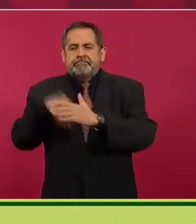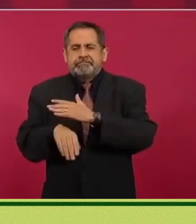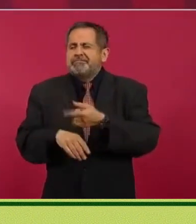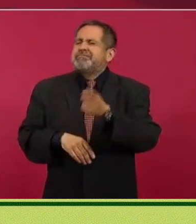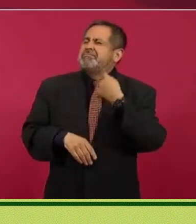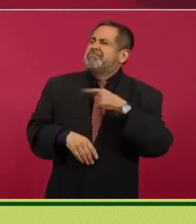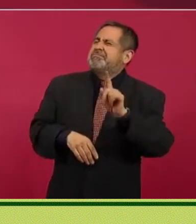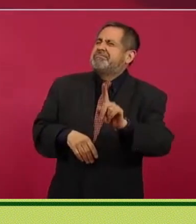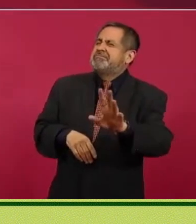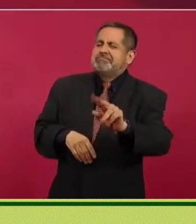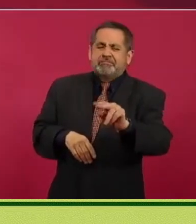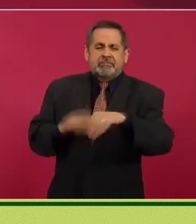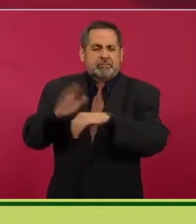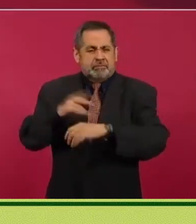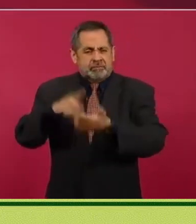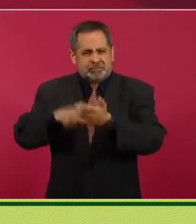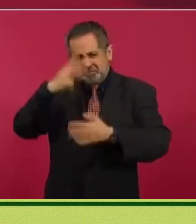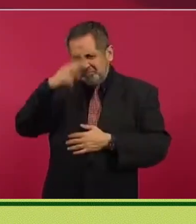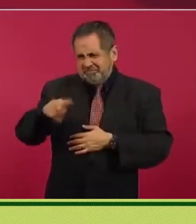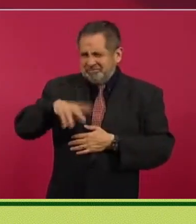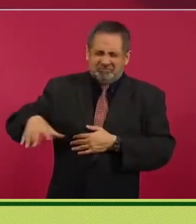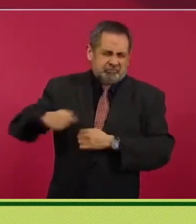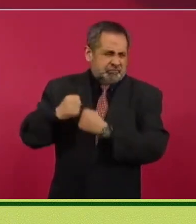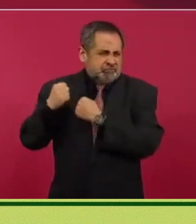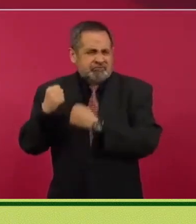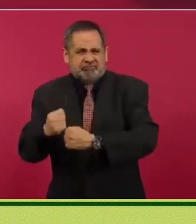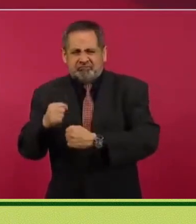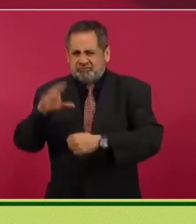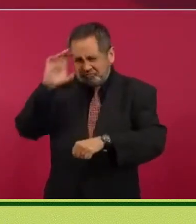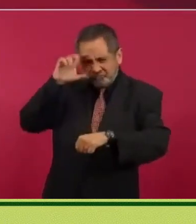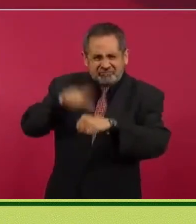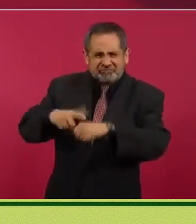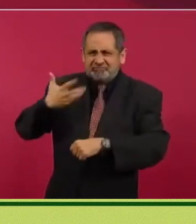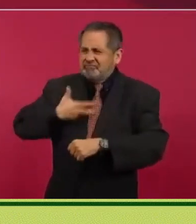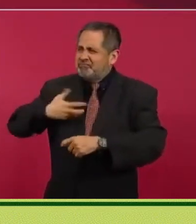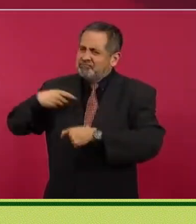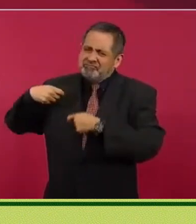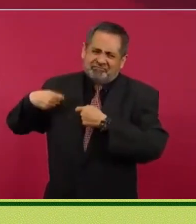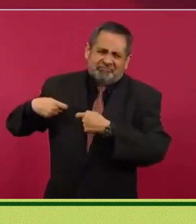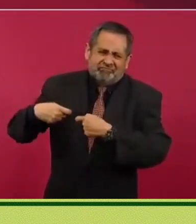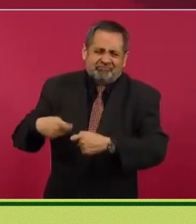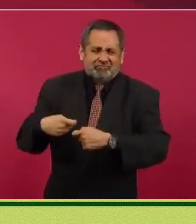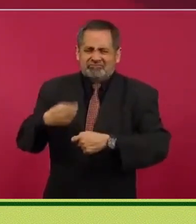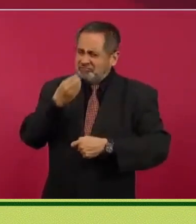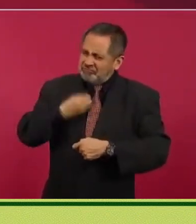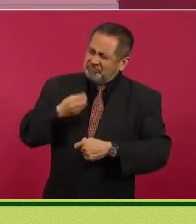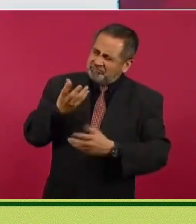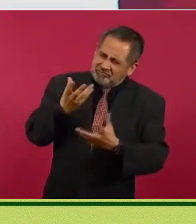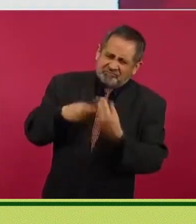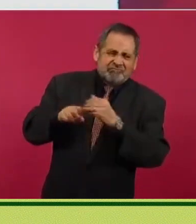no, porque México es muy grande por sus culturas. Ya ha resistido